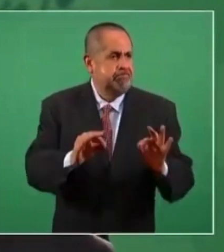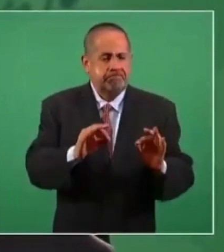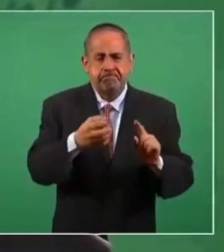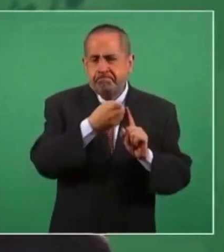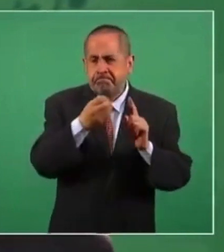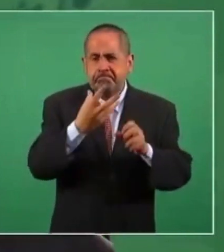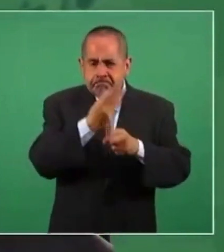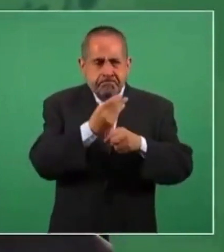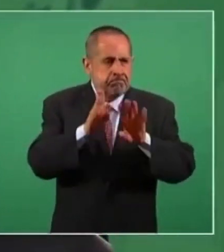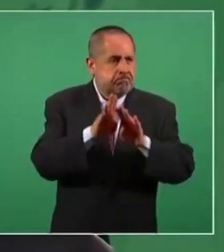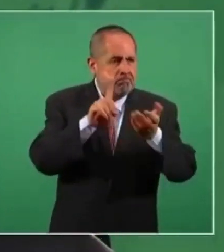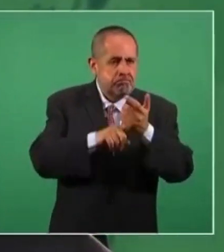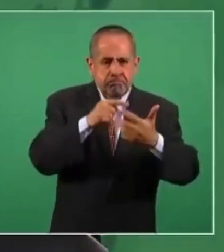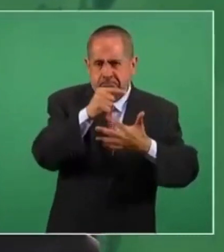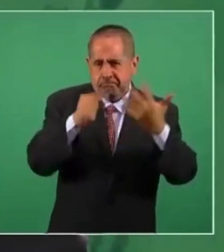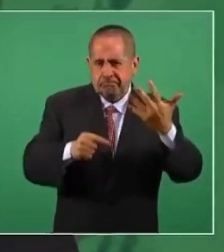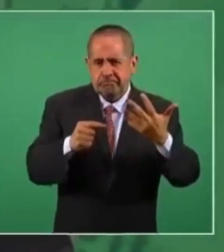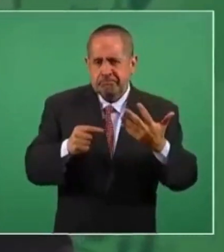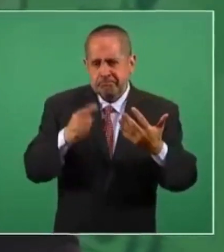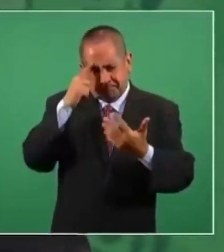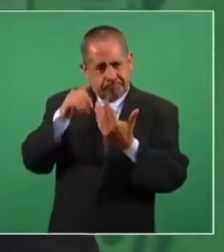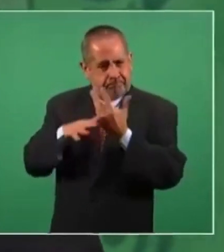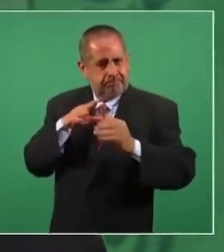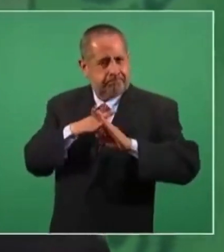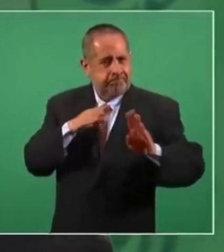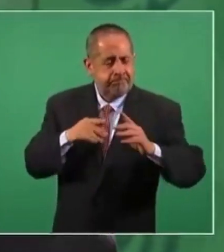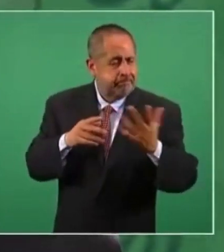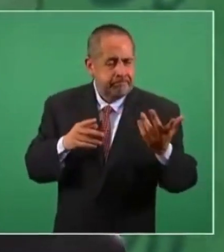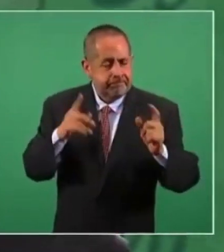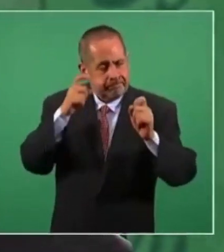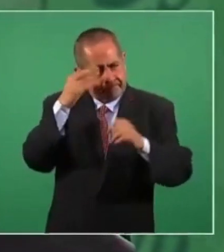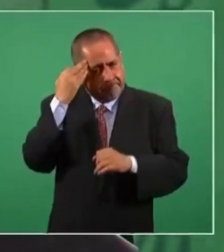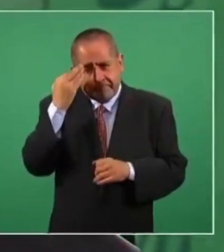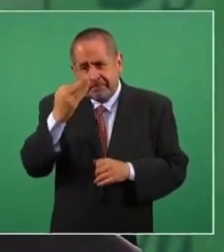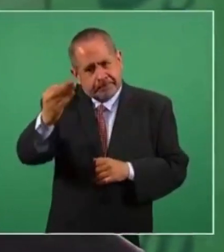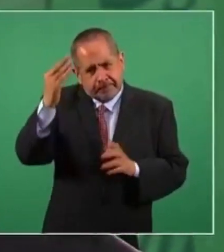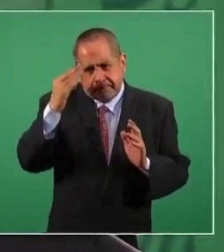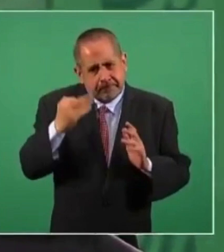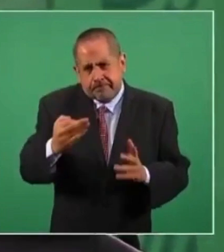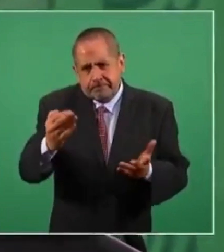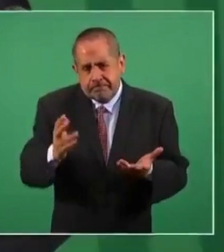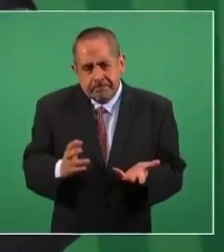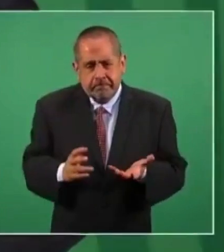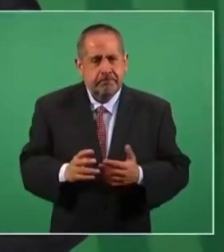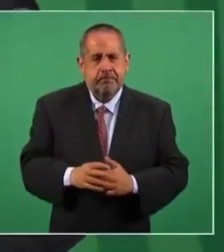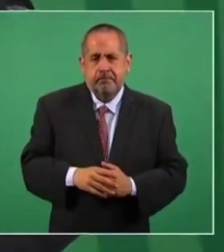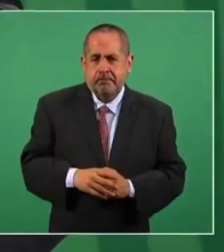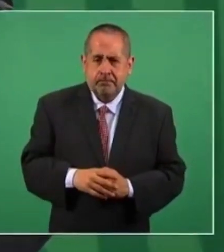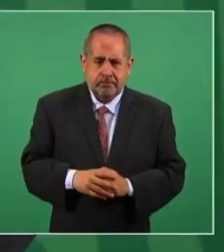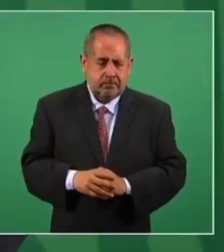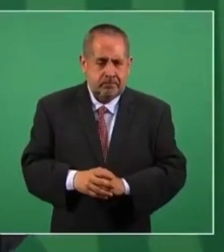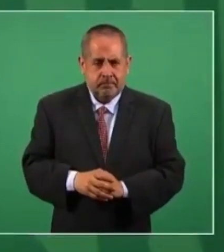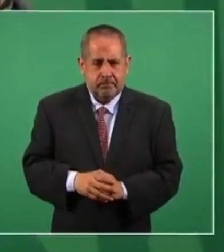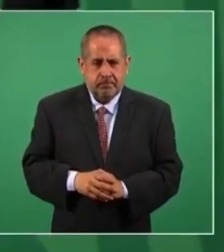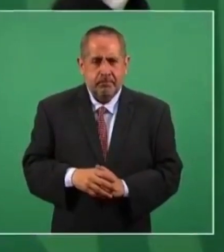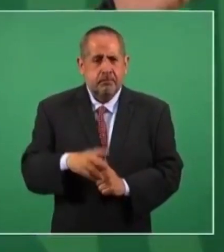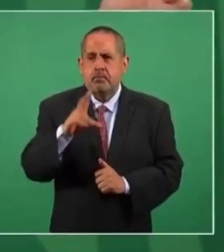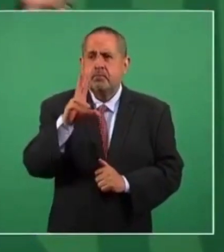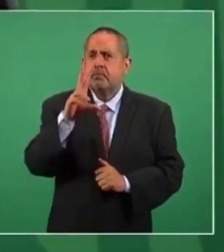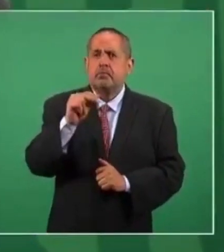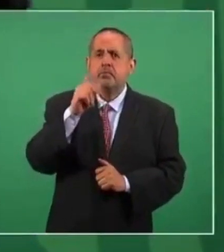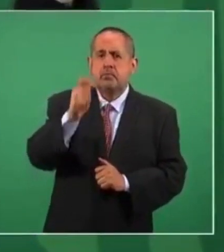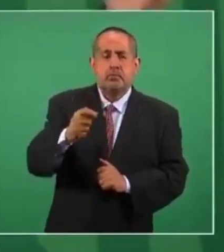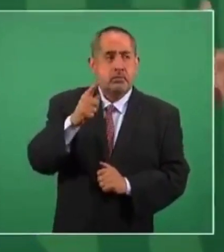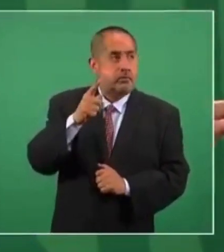política migratoria, entonces, que no es